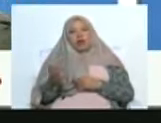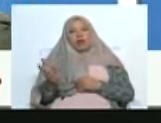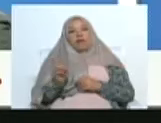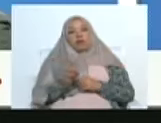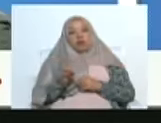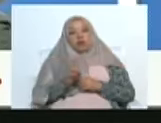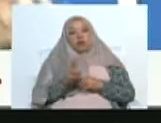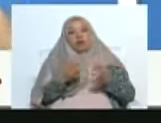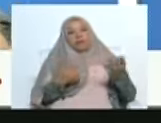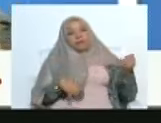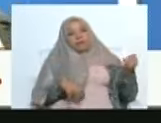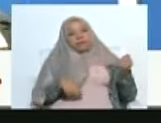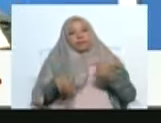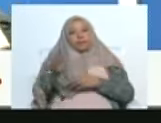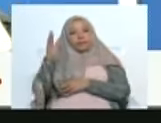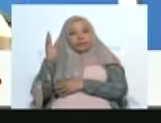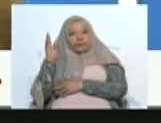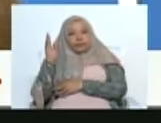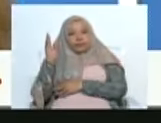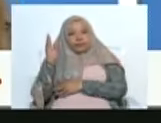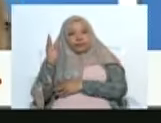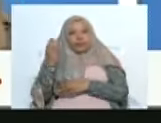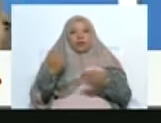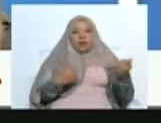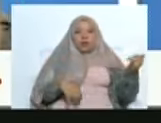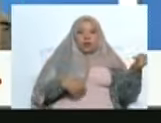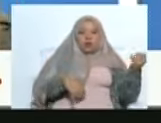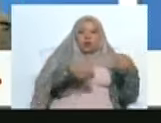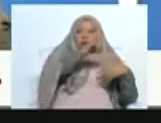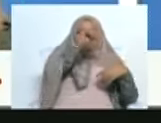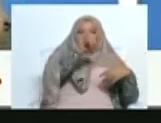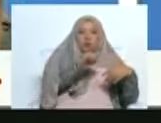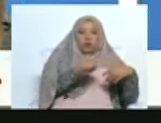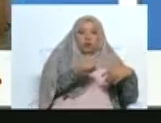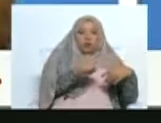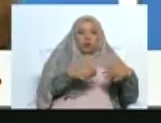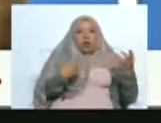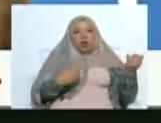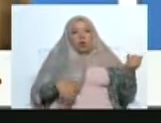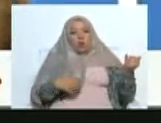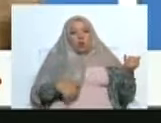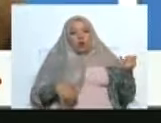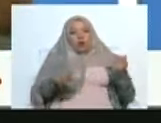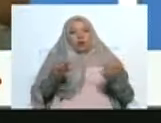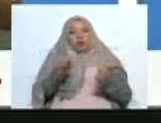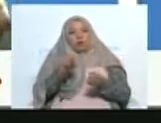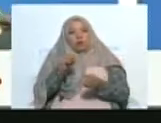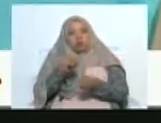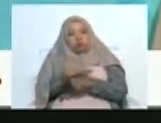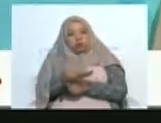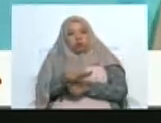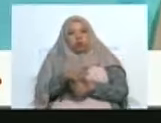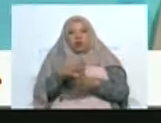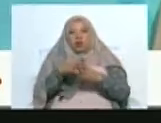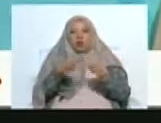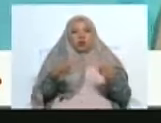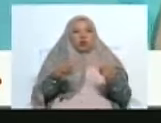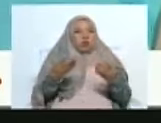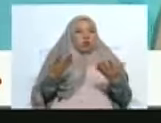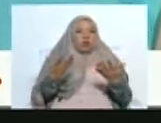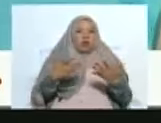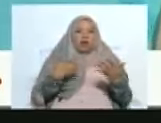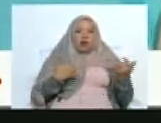presente en toda nuestra geografía, y es incluso nuestra identidad sonora. El alma sonora del país es